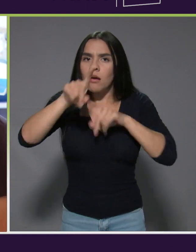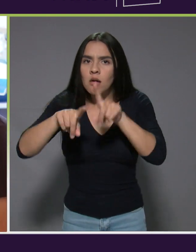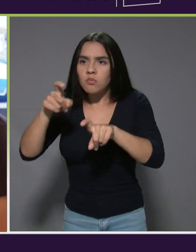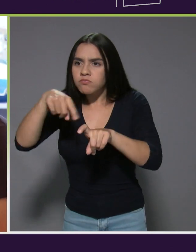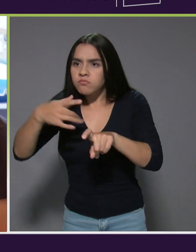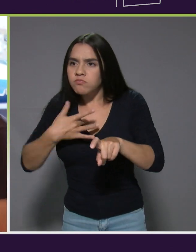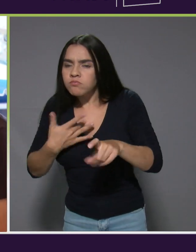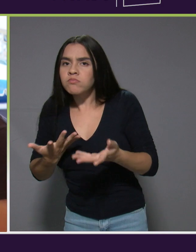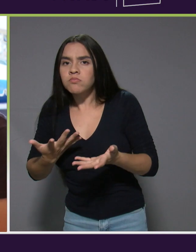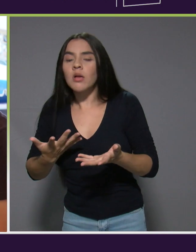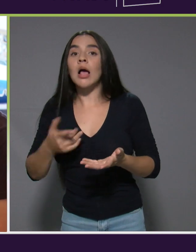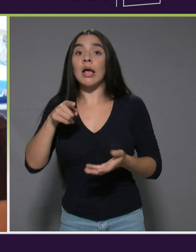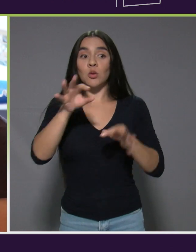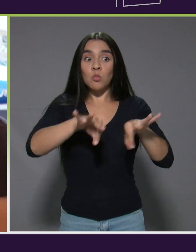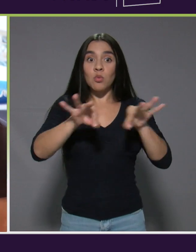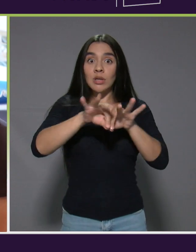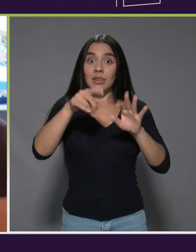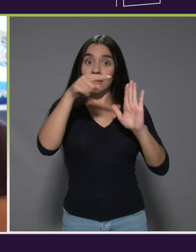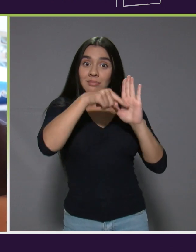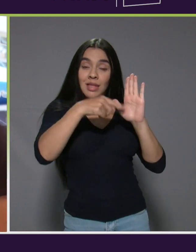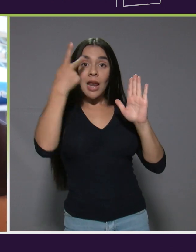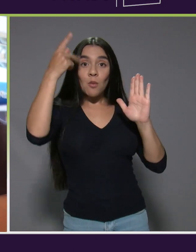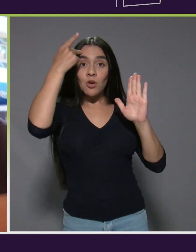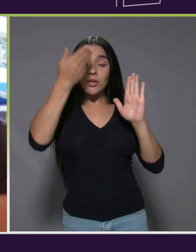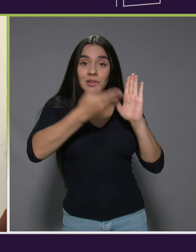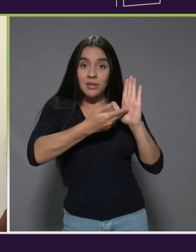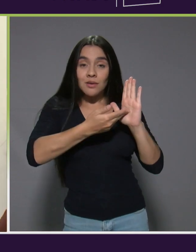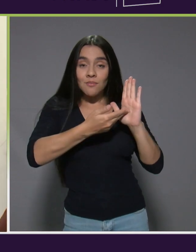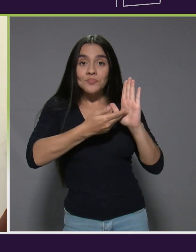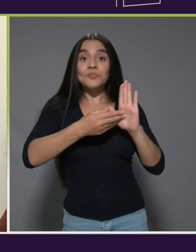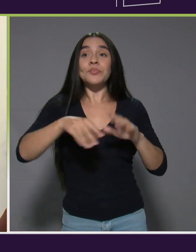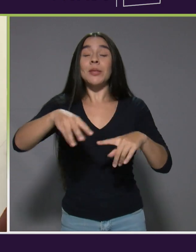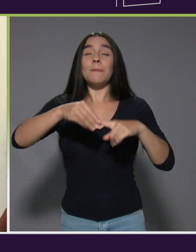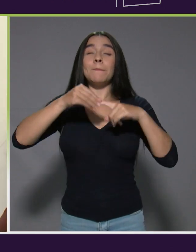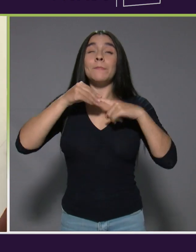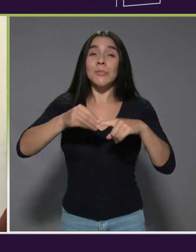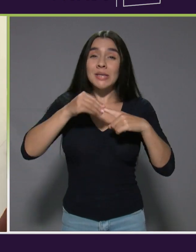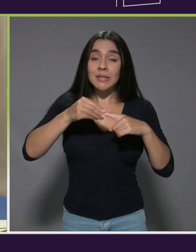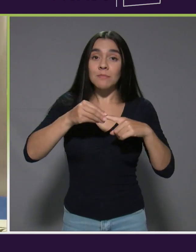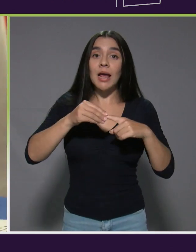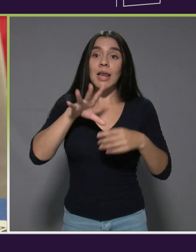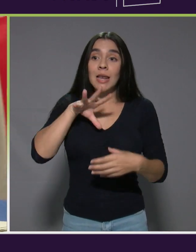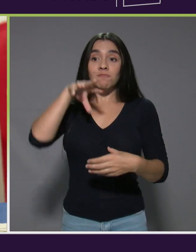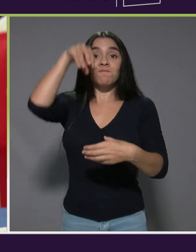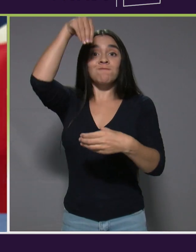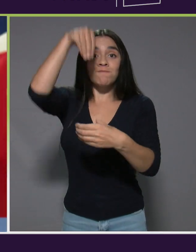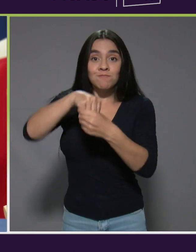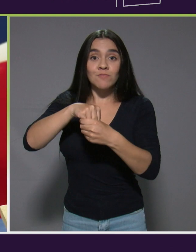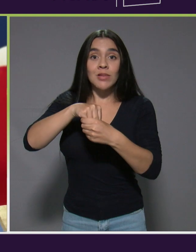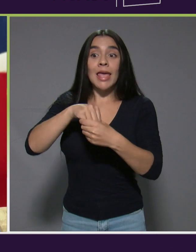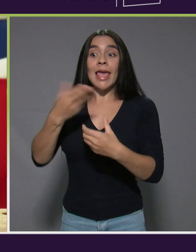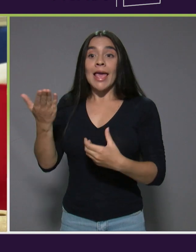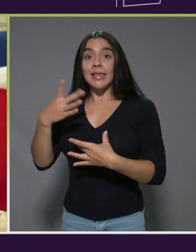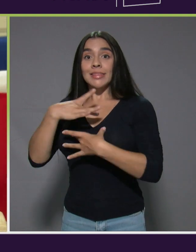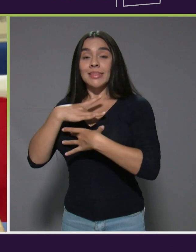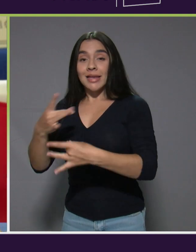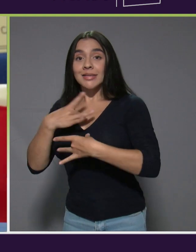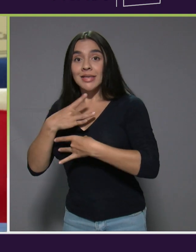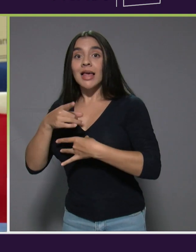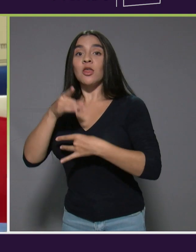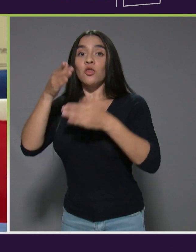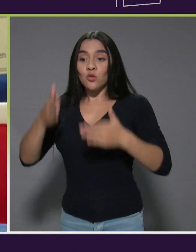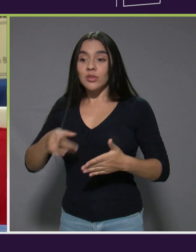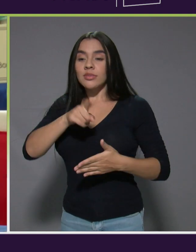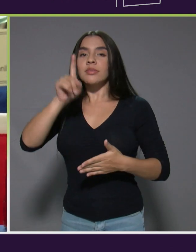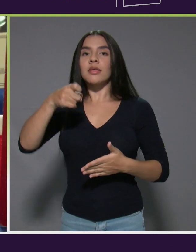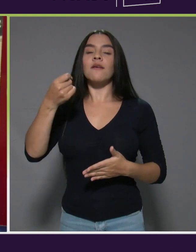Aquí lo importante de la política es que el principal involucrado e interesado nos tiene que ir diciendo si se está cumpliendo de